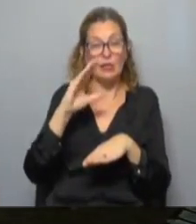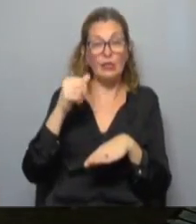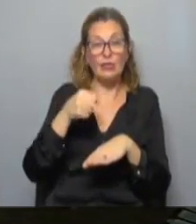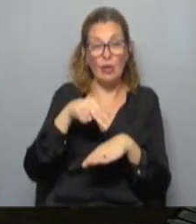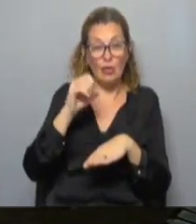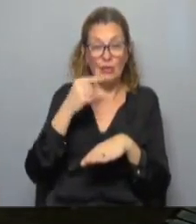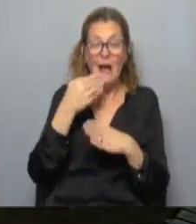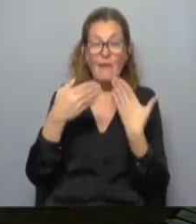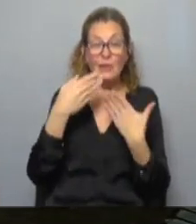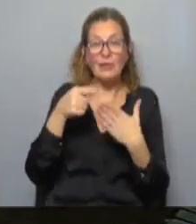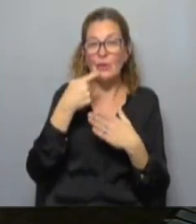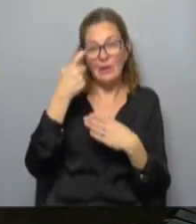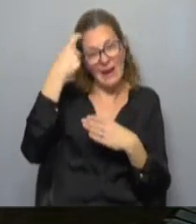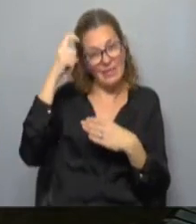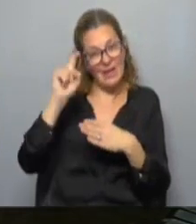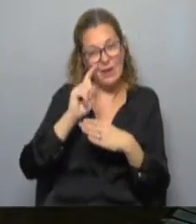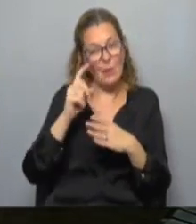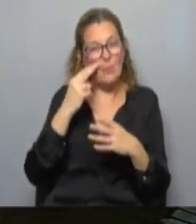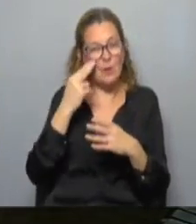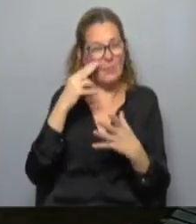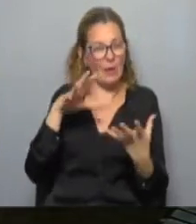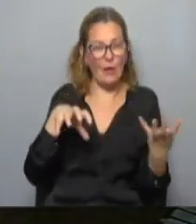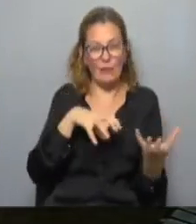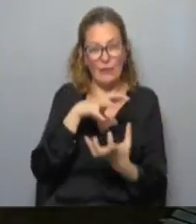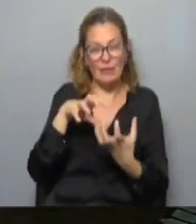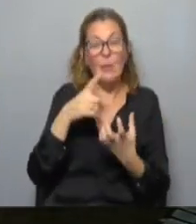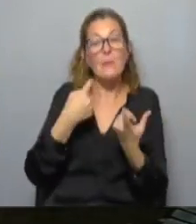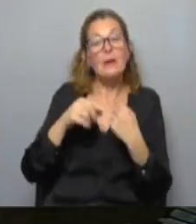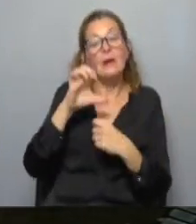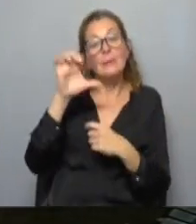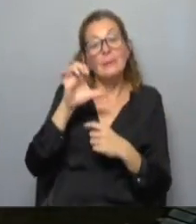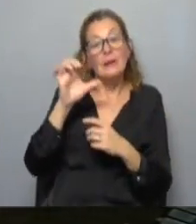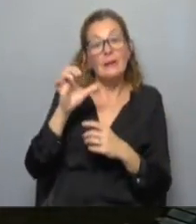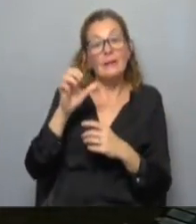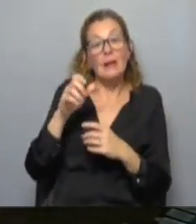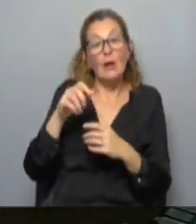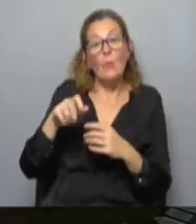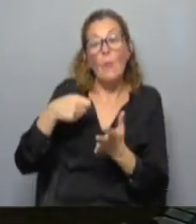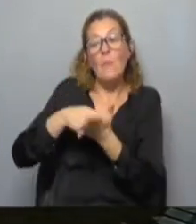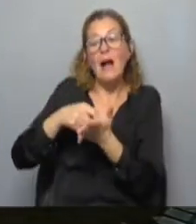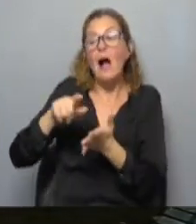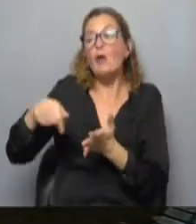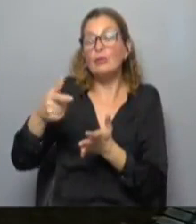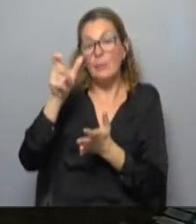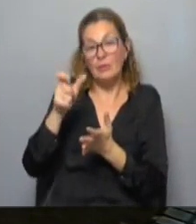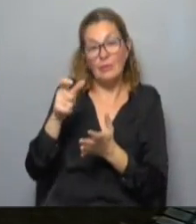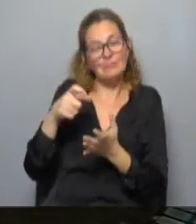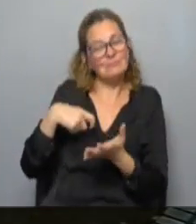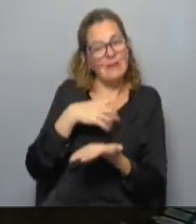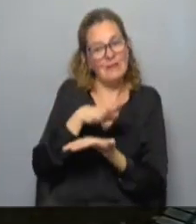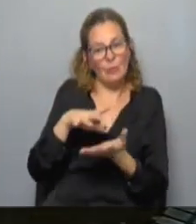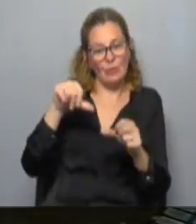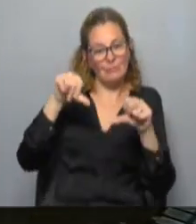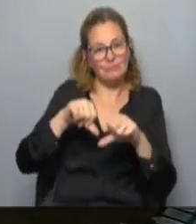y dijo que la idea no es generalizar el conflicto pero que la empresa continúa contratando obra tercerizada y esto agrava la situación